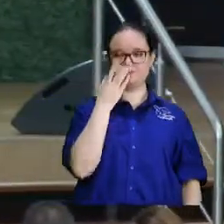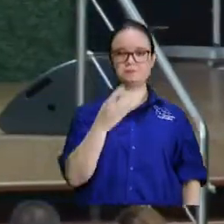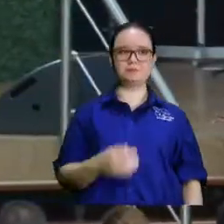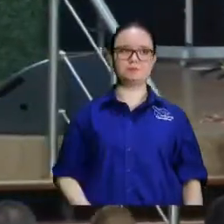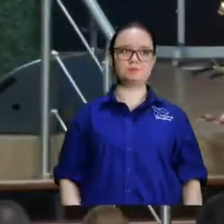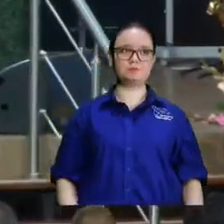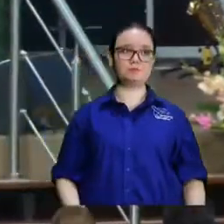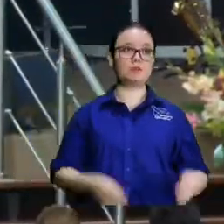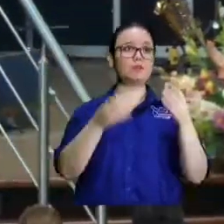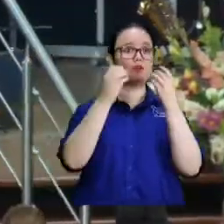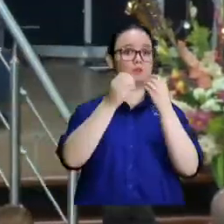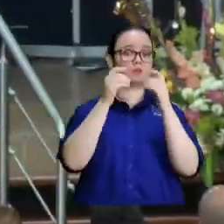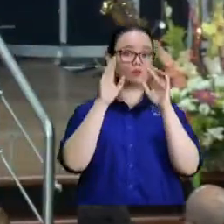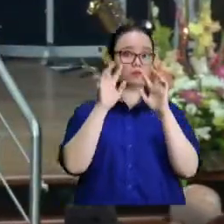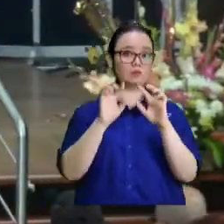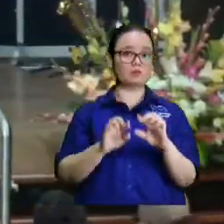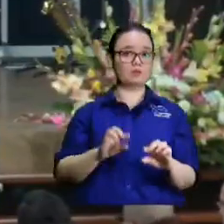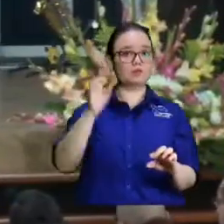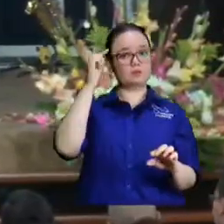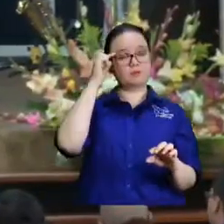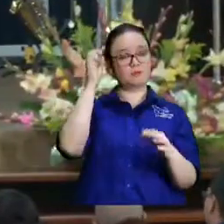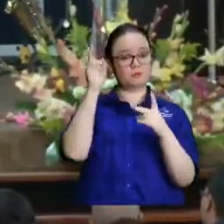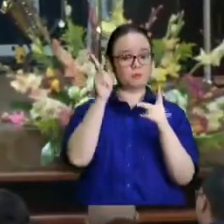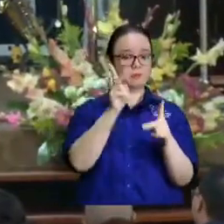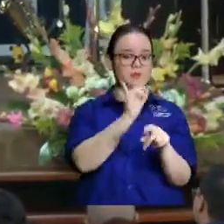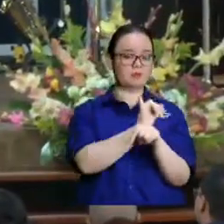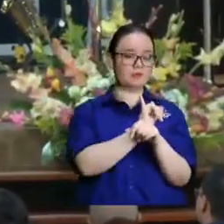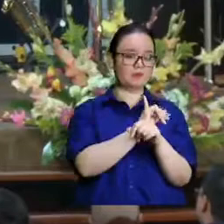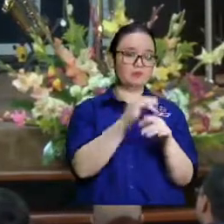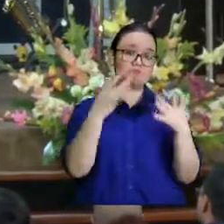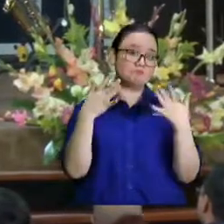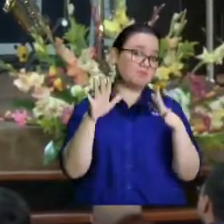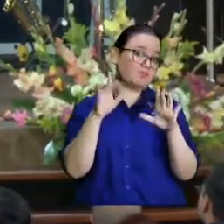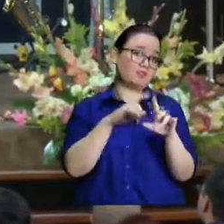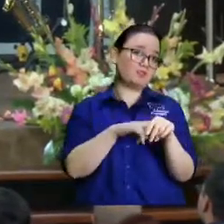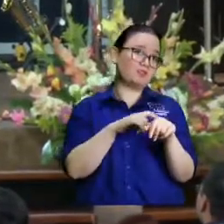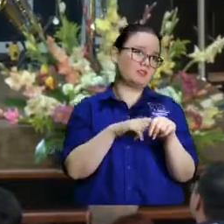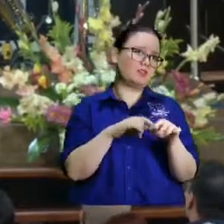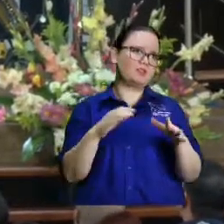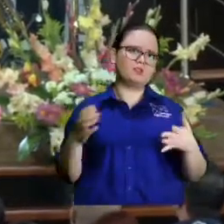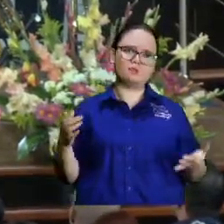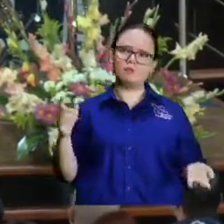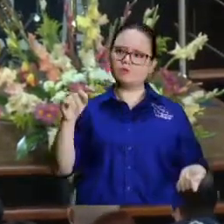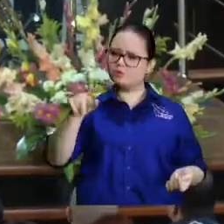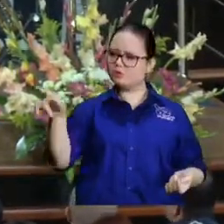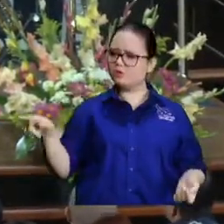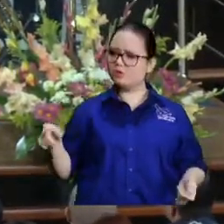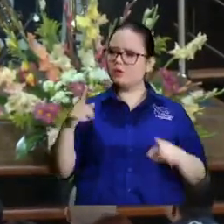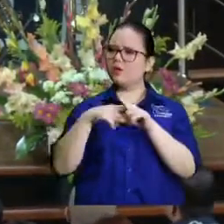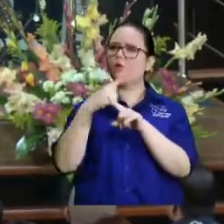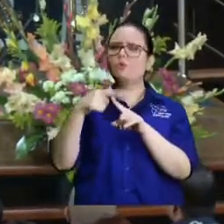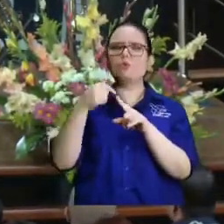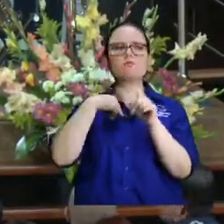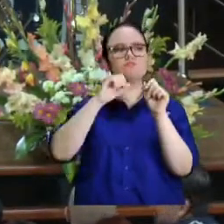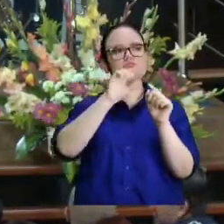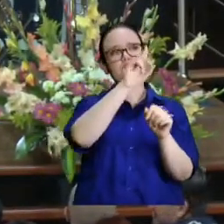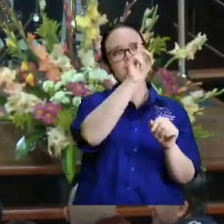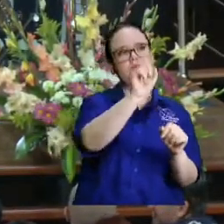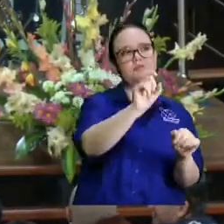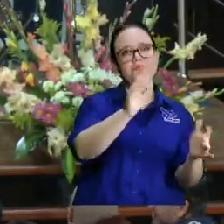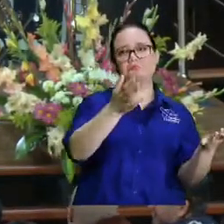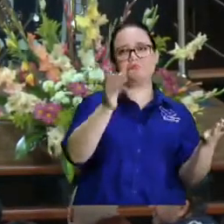la mayoría de la gente cree que convenir a la iglesia es suficiente pero aquí ¿cuándo me pregunto si hay cosas a mí aquí? nunca